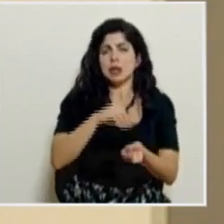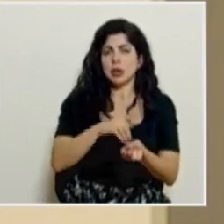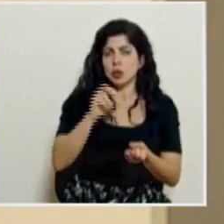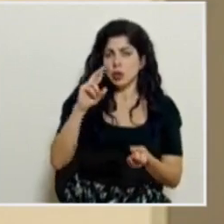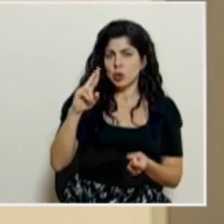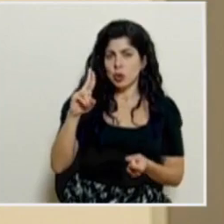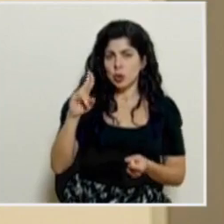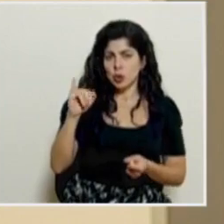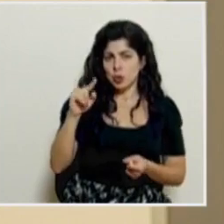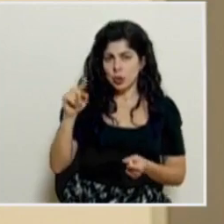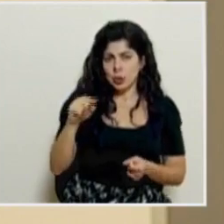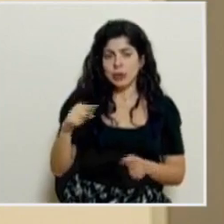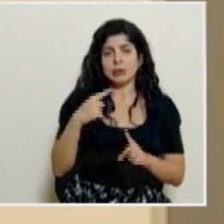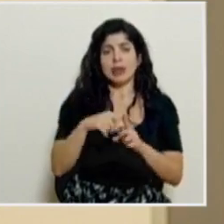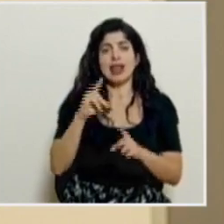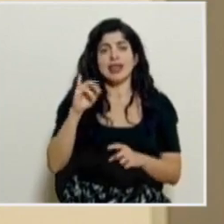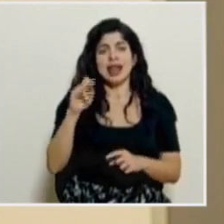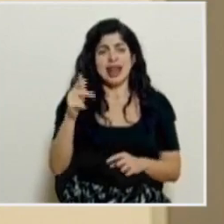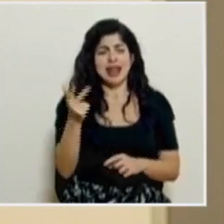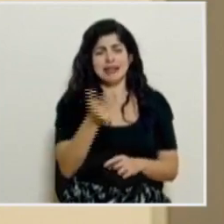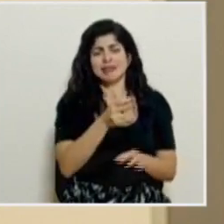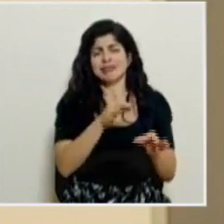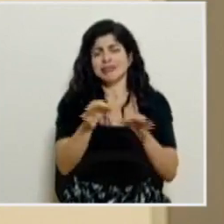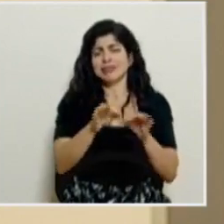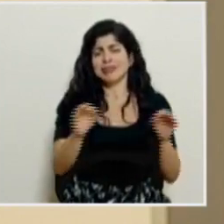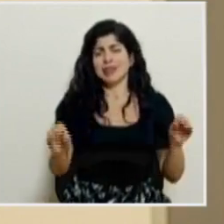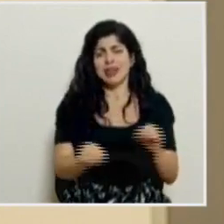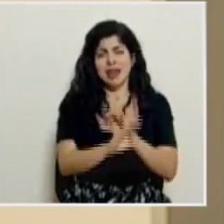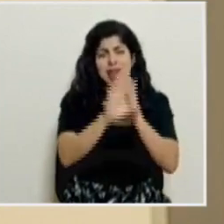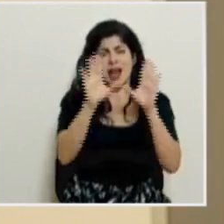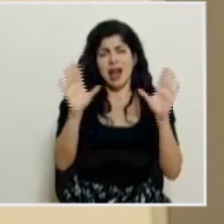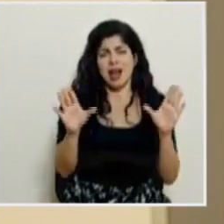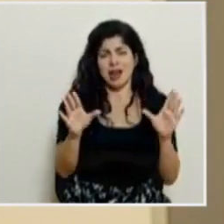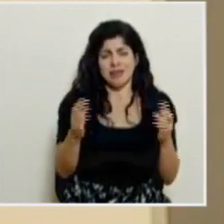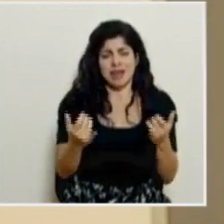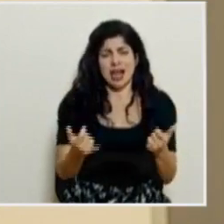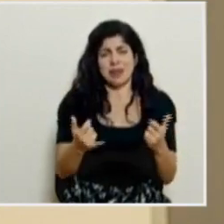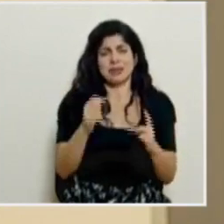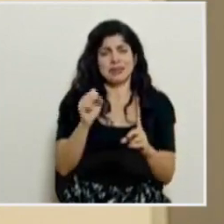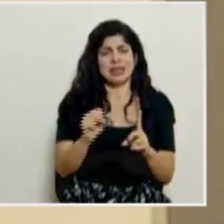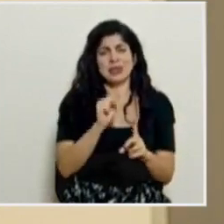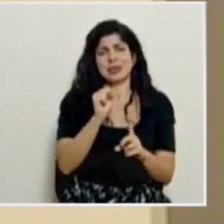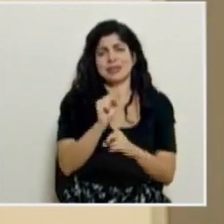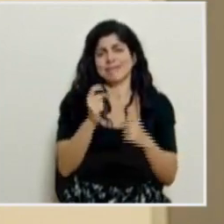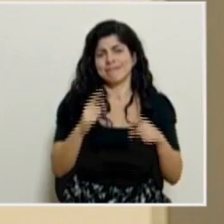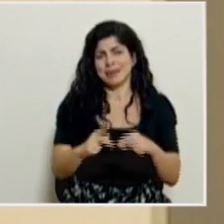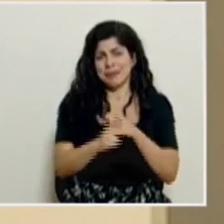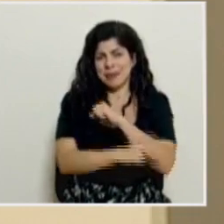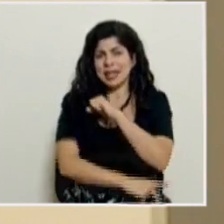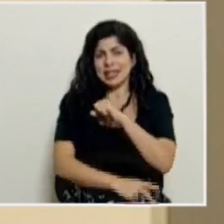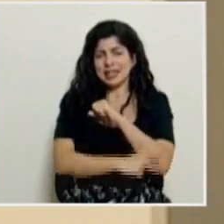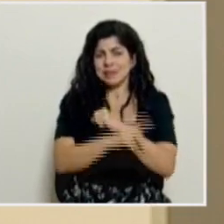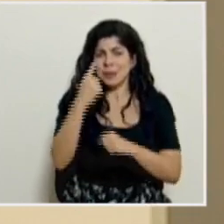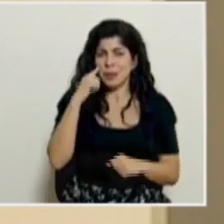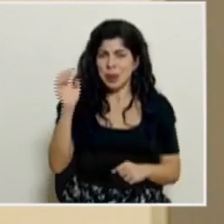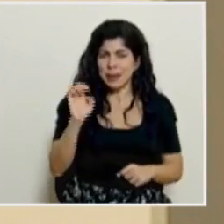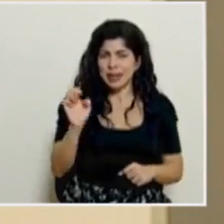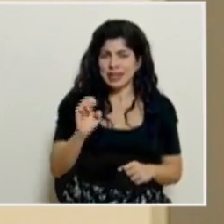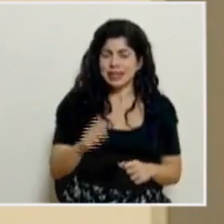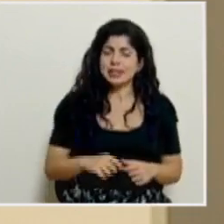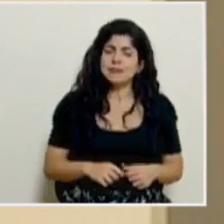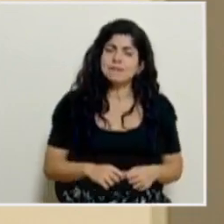Ruiz y el señor han sido muy claros en la situación actual que vive el país en cuanto a esta emergencia